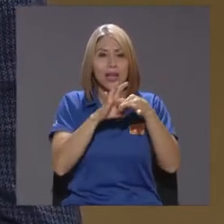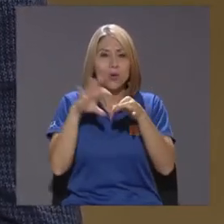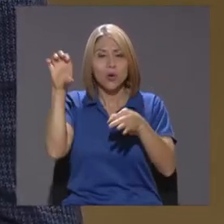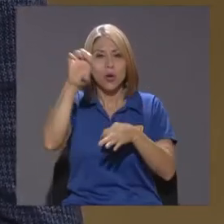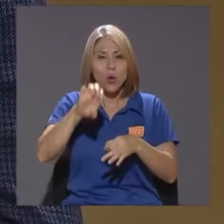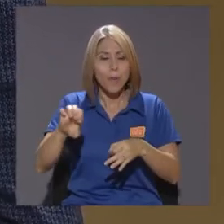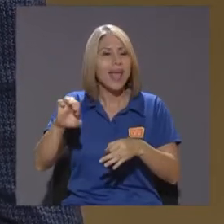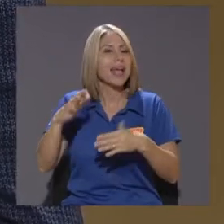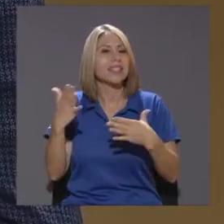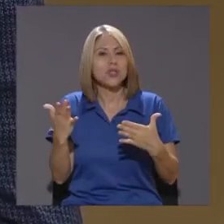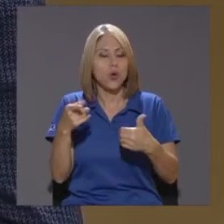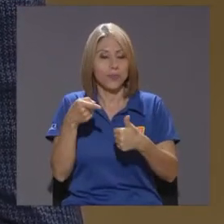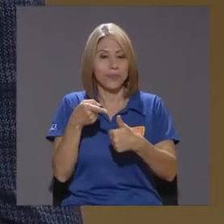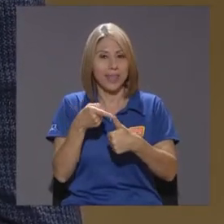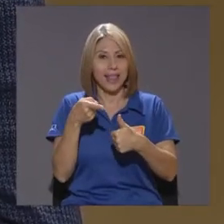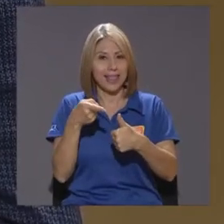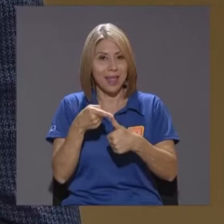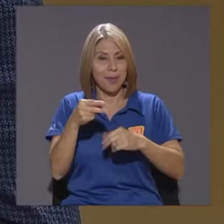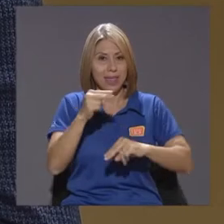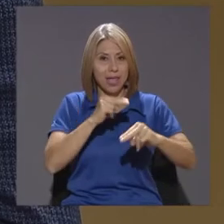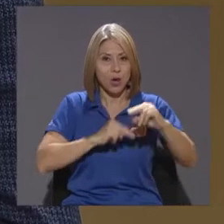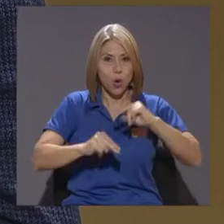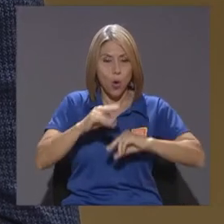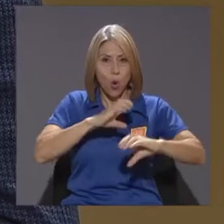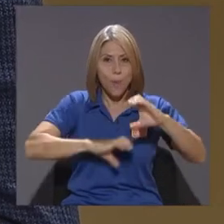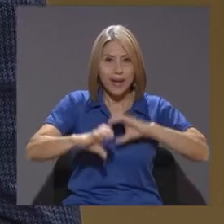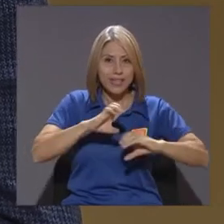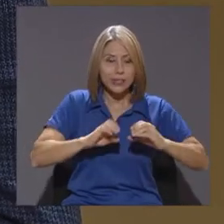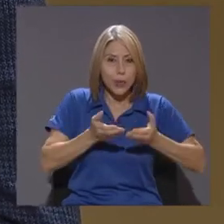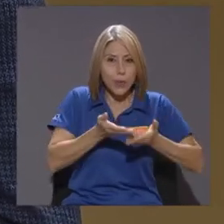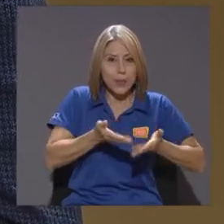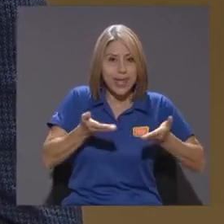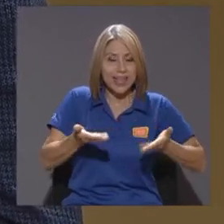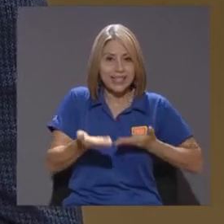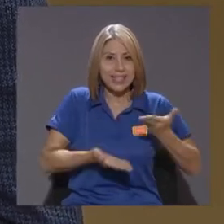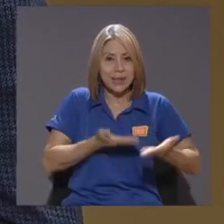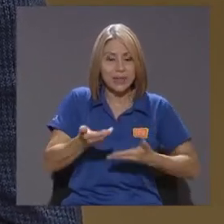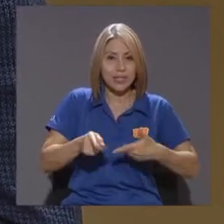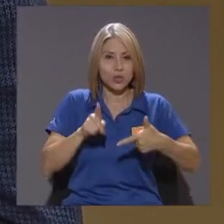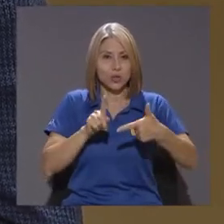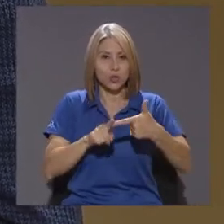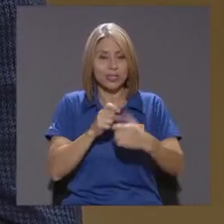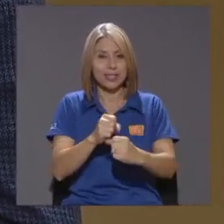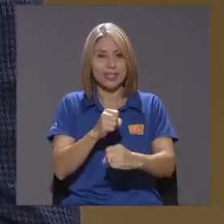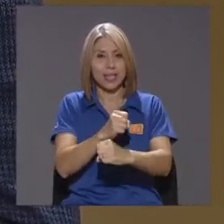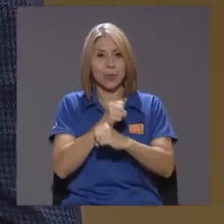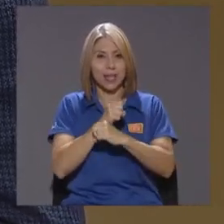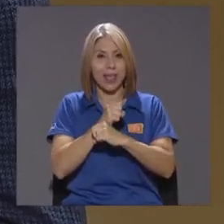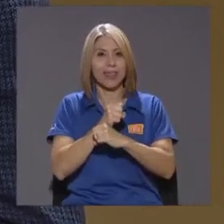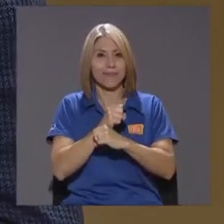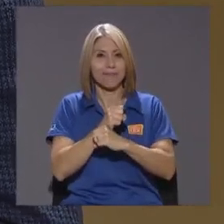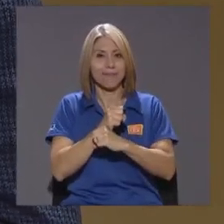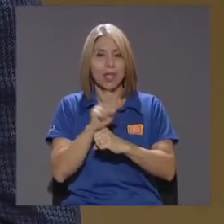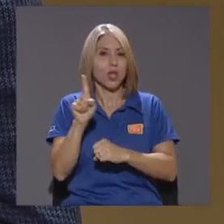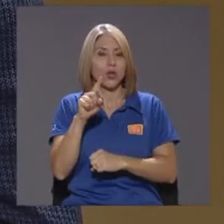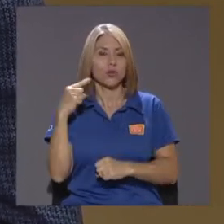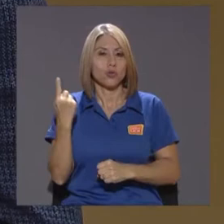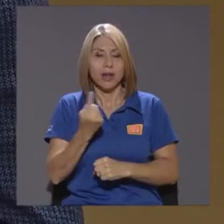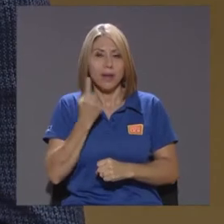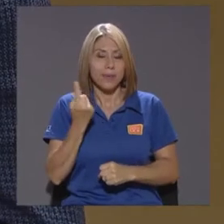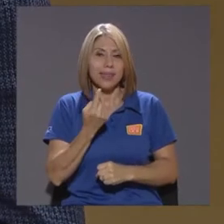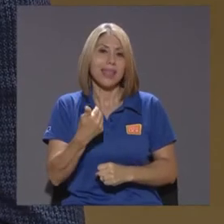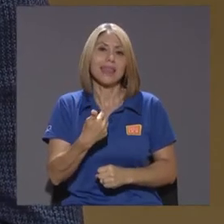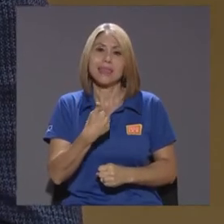de comercio Tanto en bienes como en servicios El tema de seguridad Donde no solamente Tienen